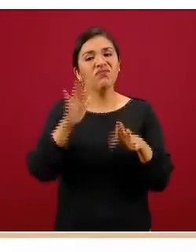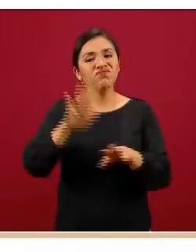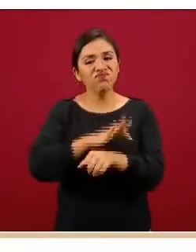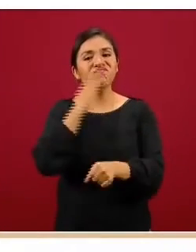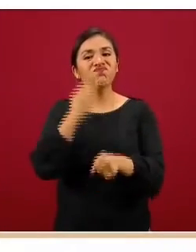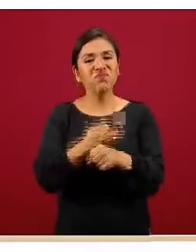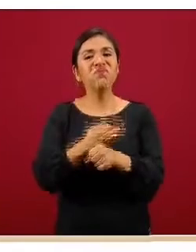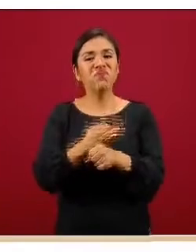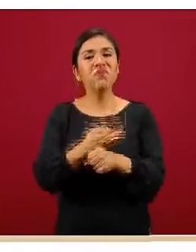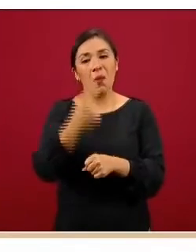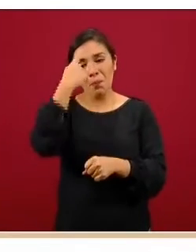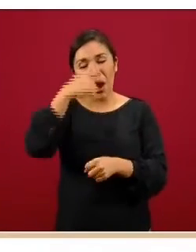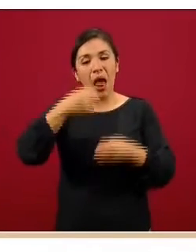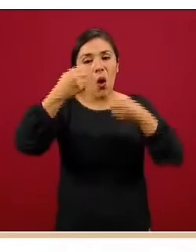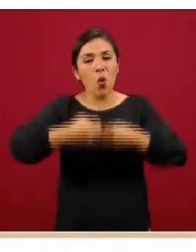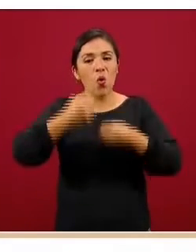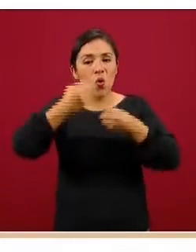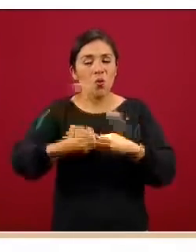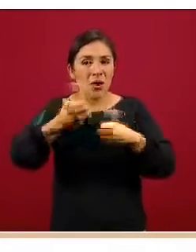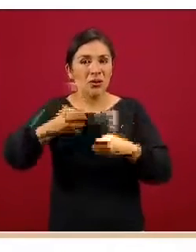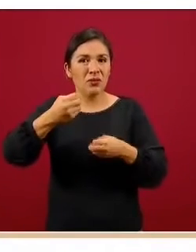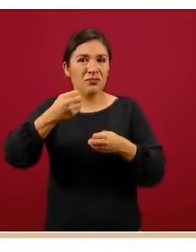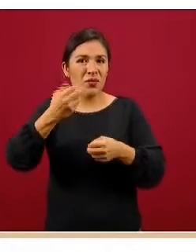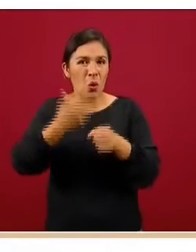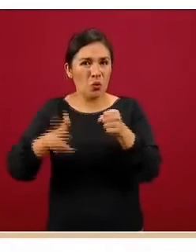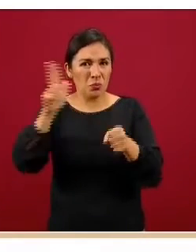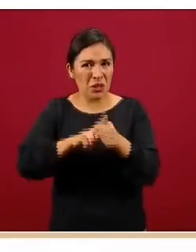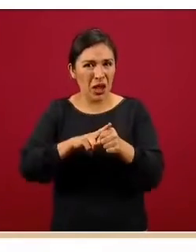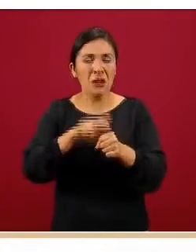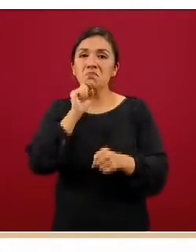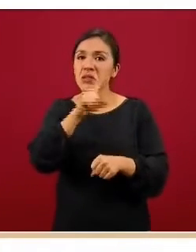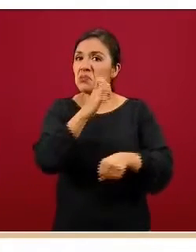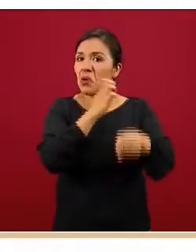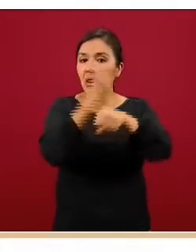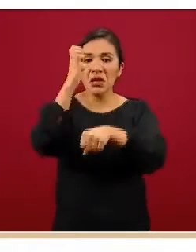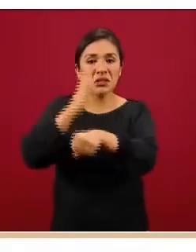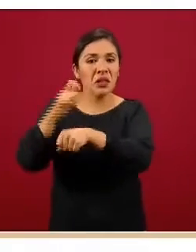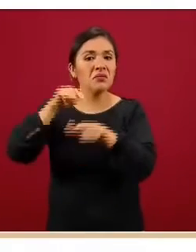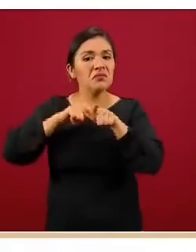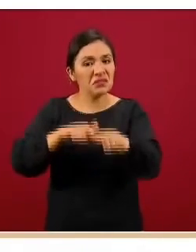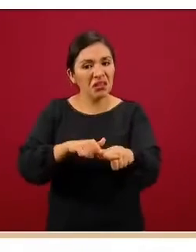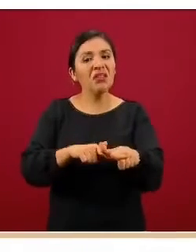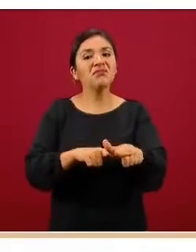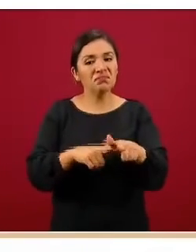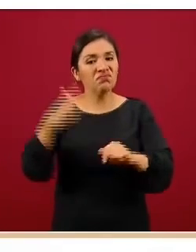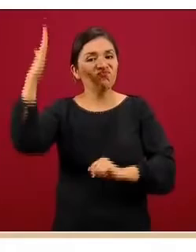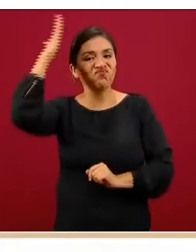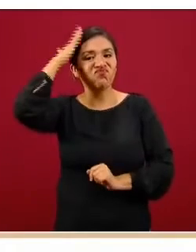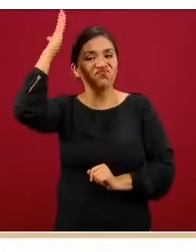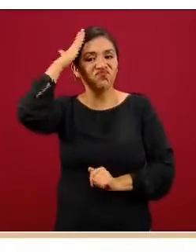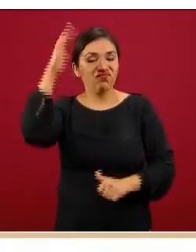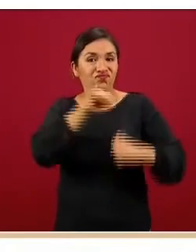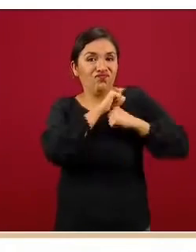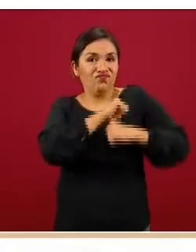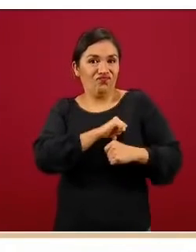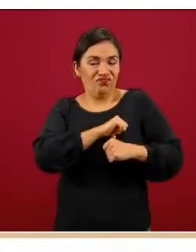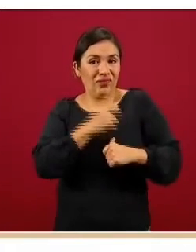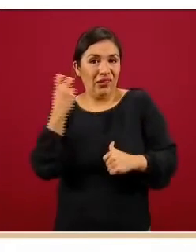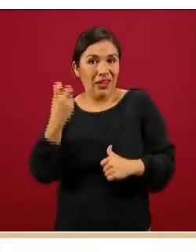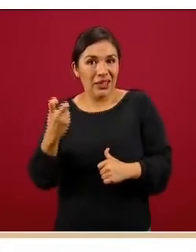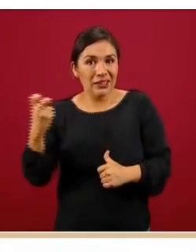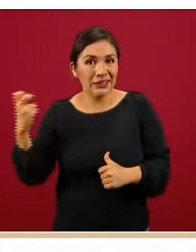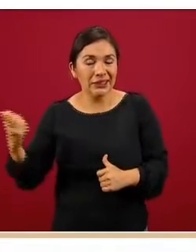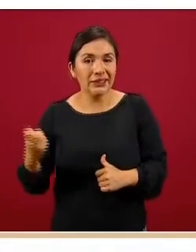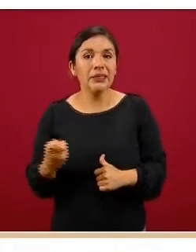tanto de disponibilidad de ocupación, son los mismos estados que se mantienen también a la cabeza de esta disponibilidad